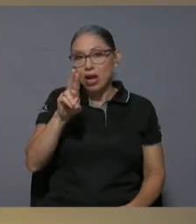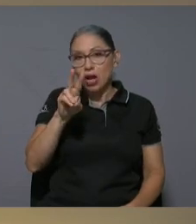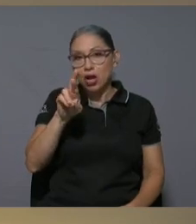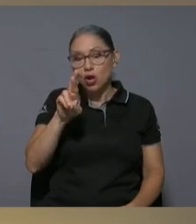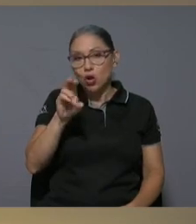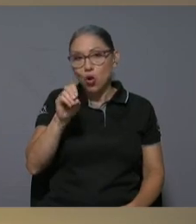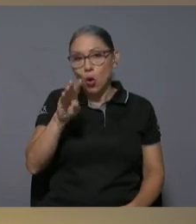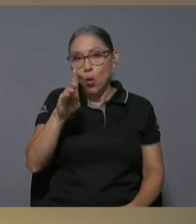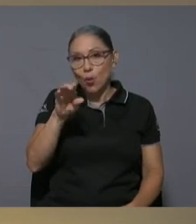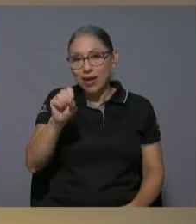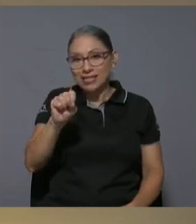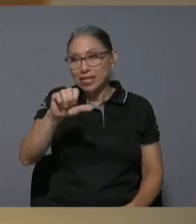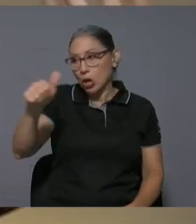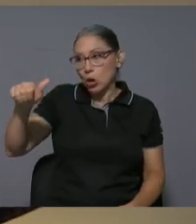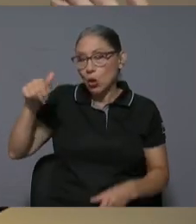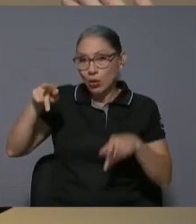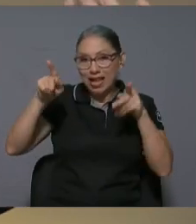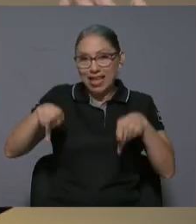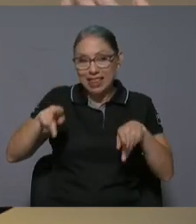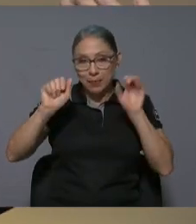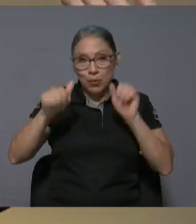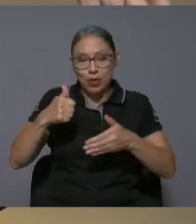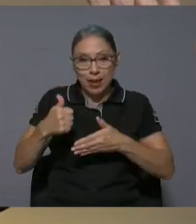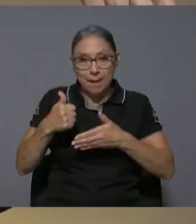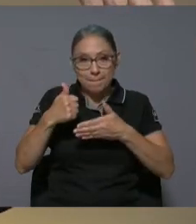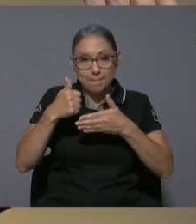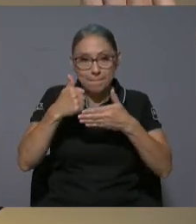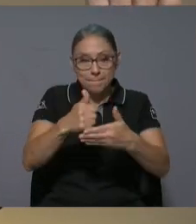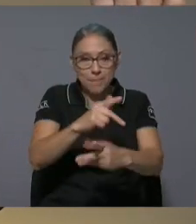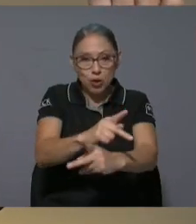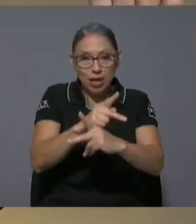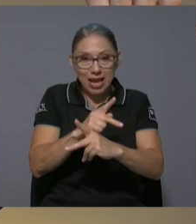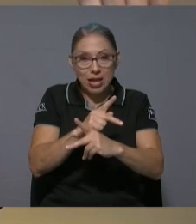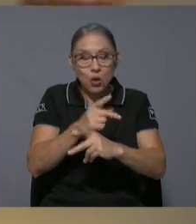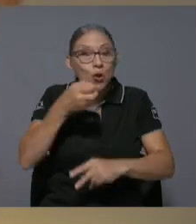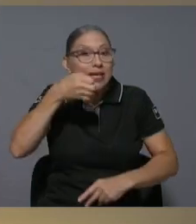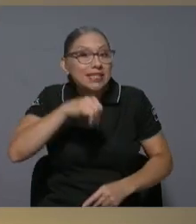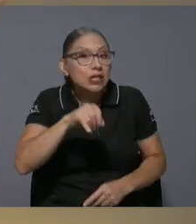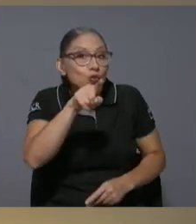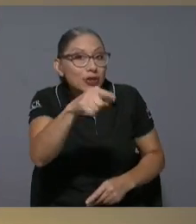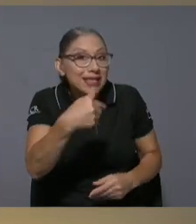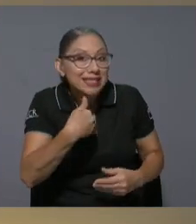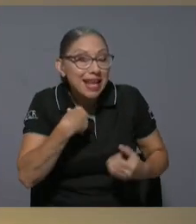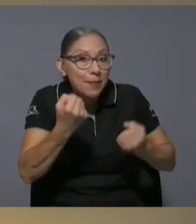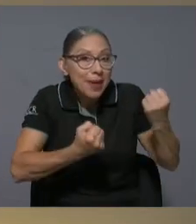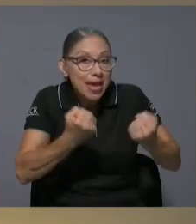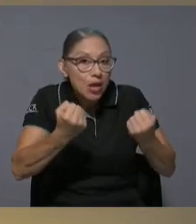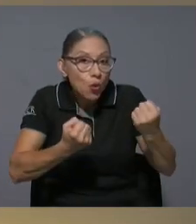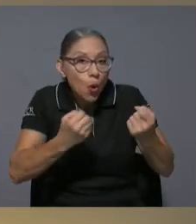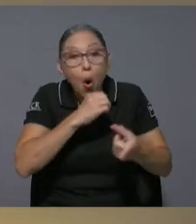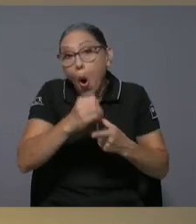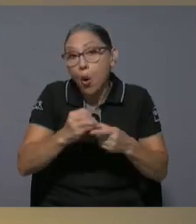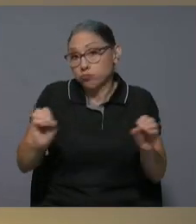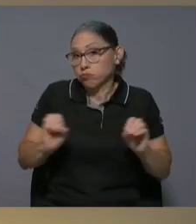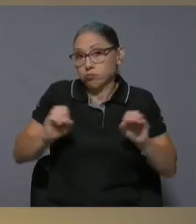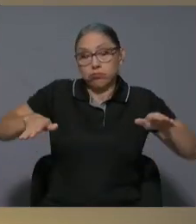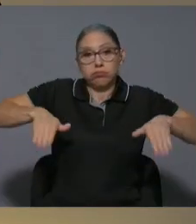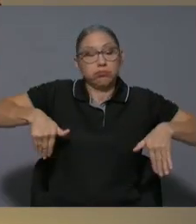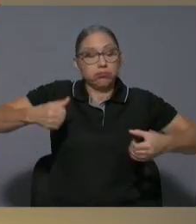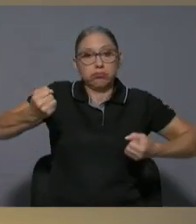quien podría protegerlos si ustedes tienen vehículo de algún tipo o incluso si no tienen vehículo